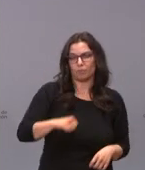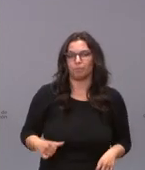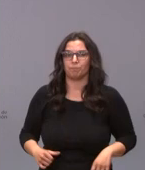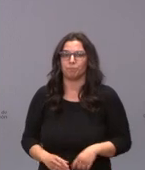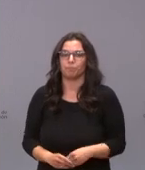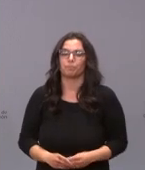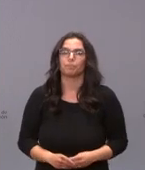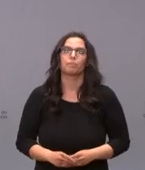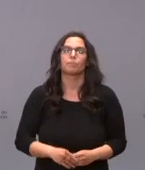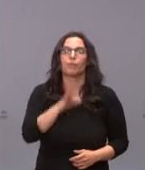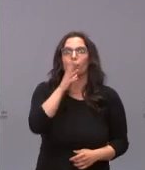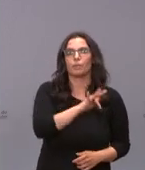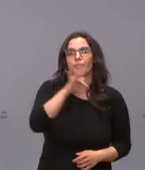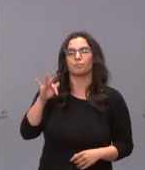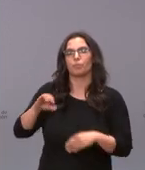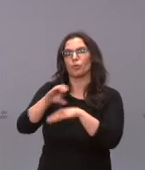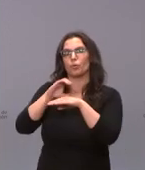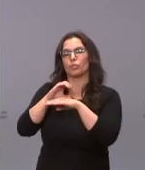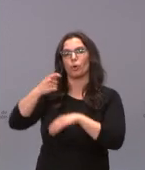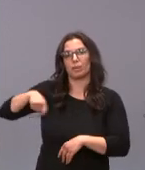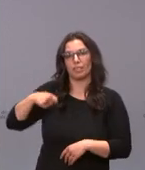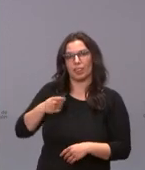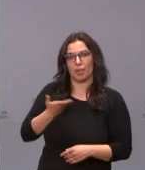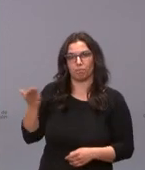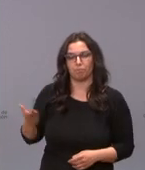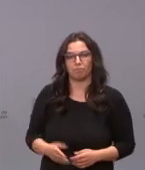Dejo la palabra al consejero de Presidencia.